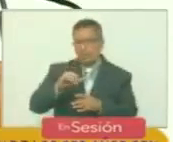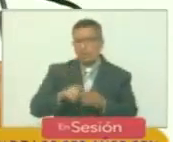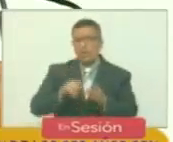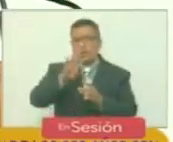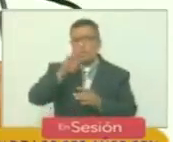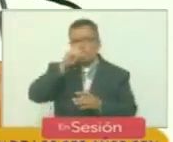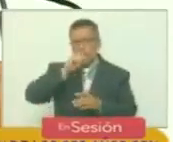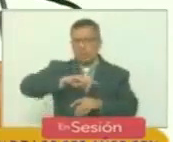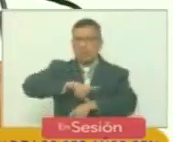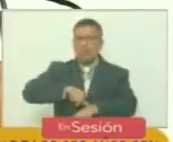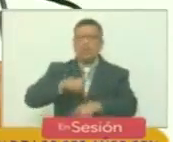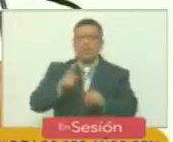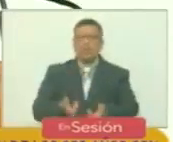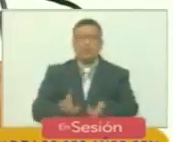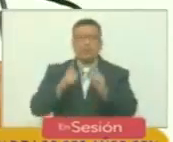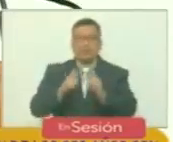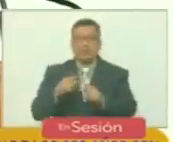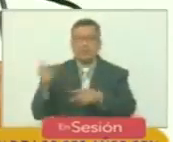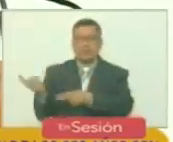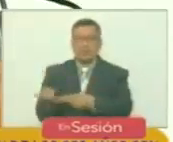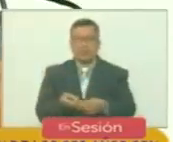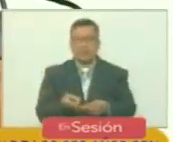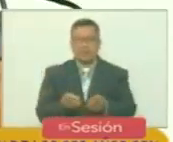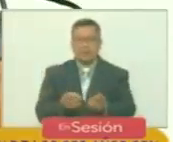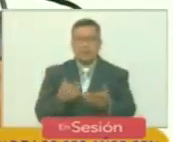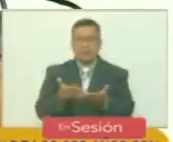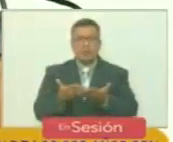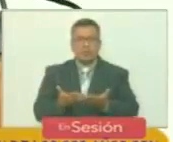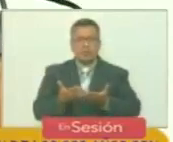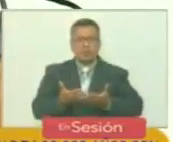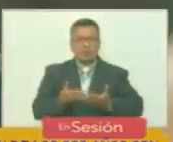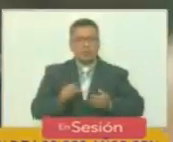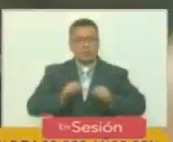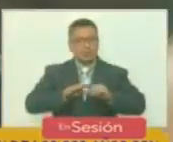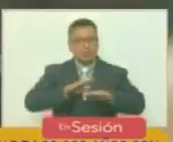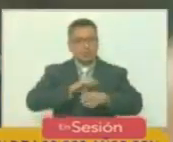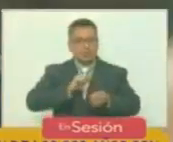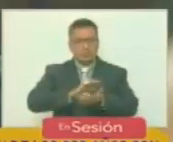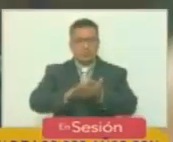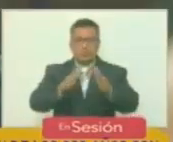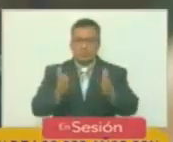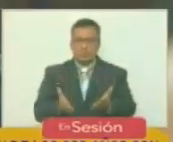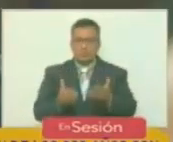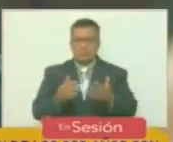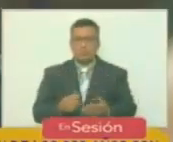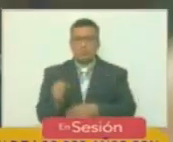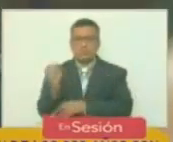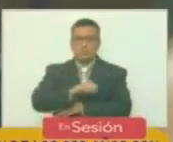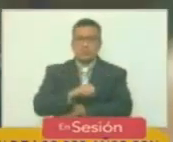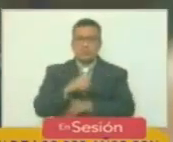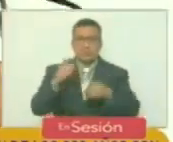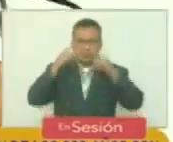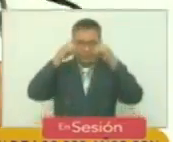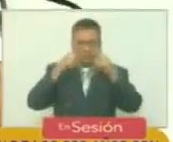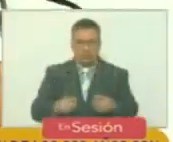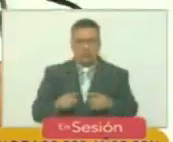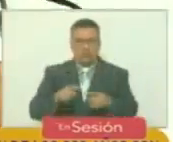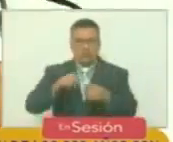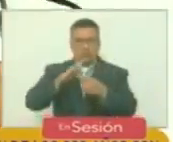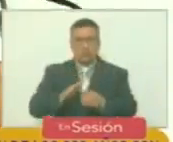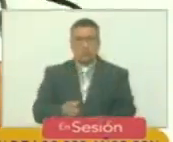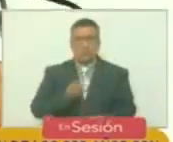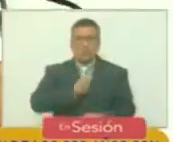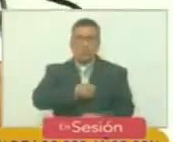años después le permite recibir al libertador el mayor de los regalos. La derrota definitiva del Imperio